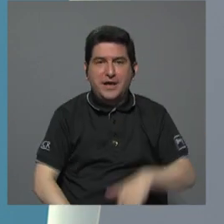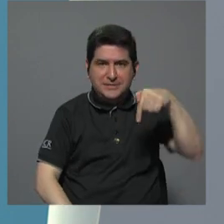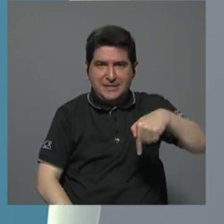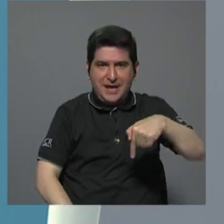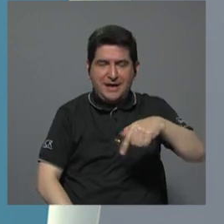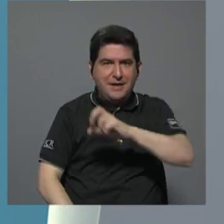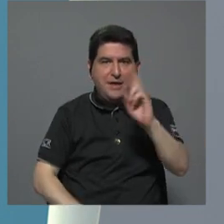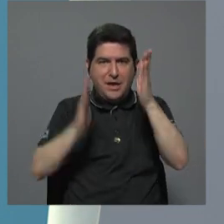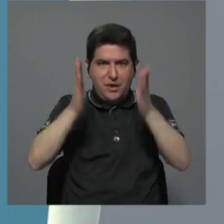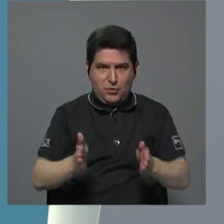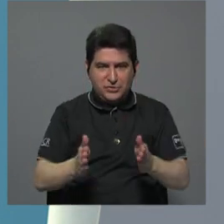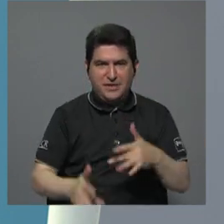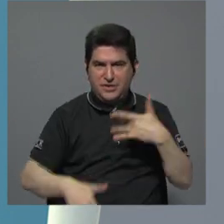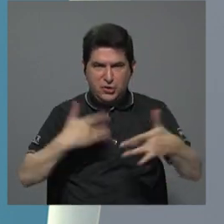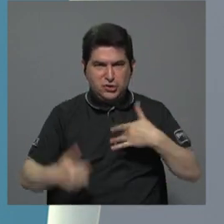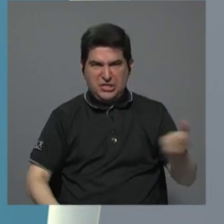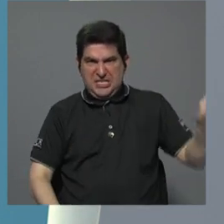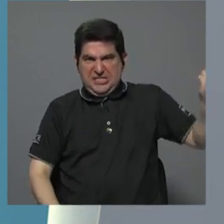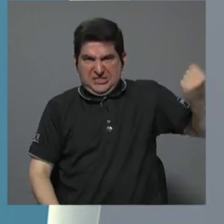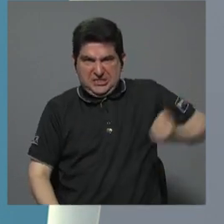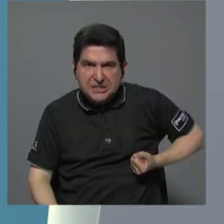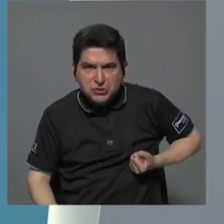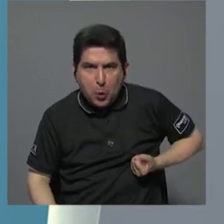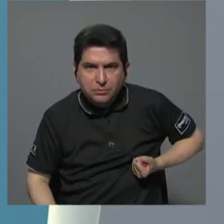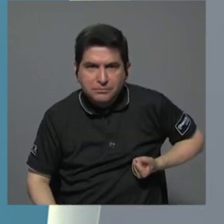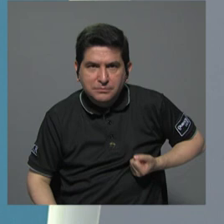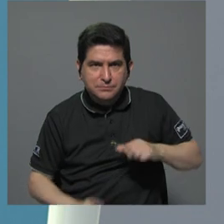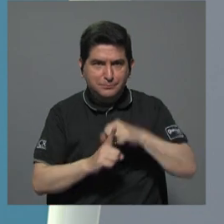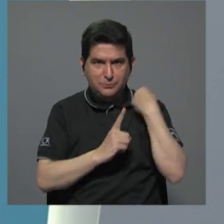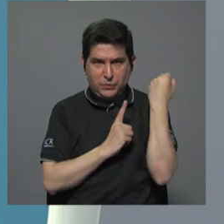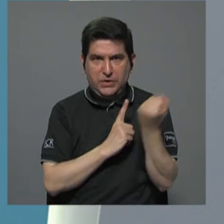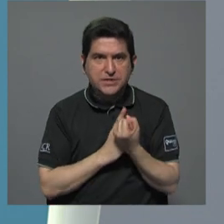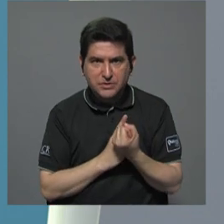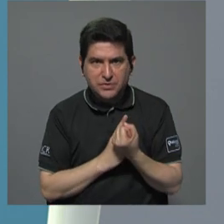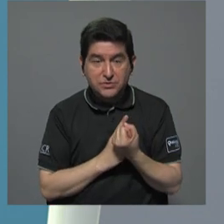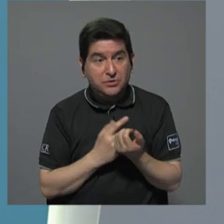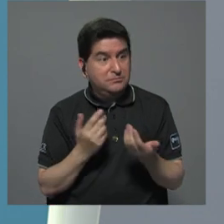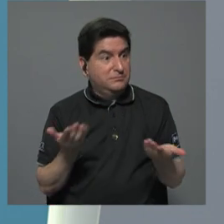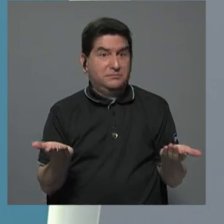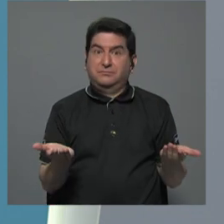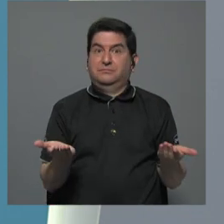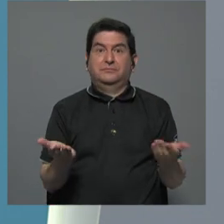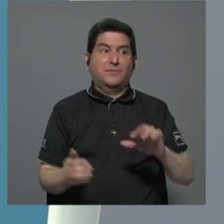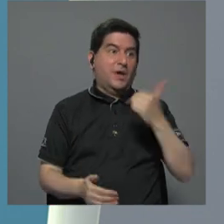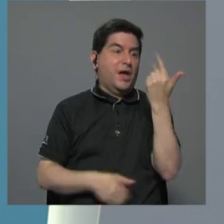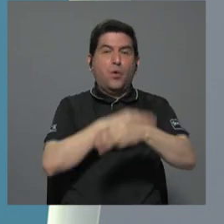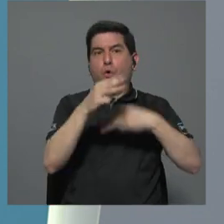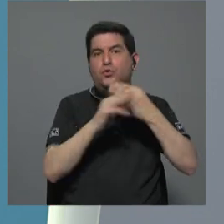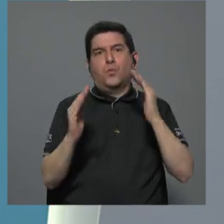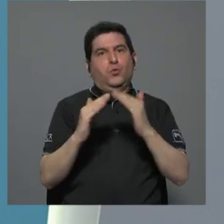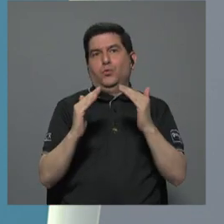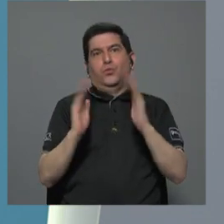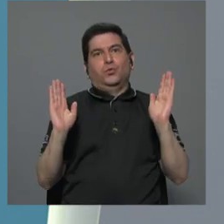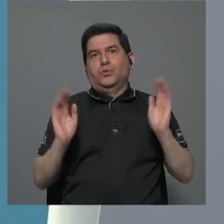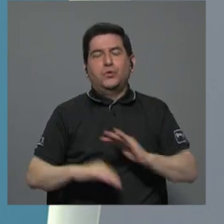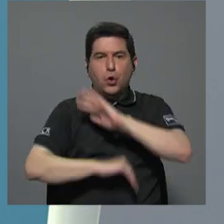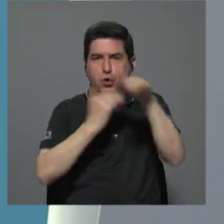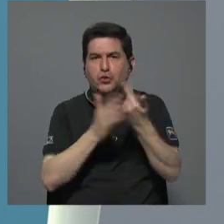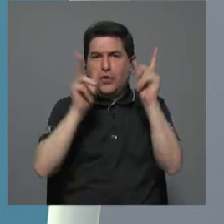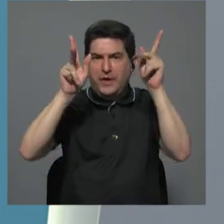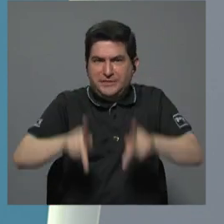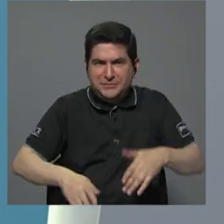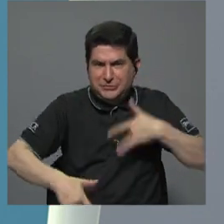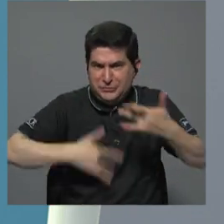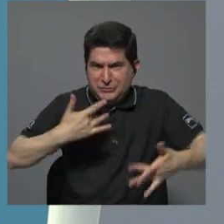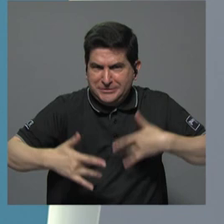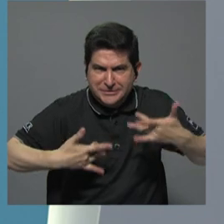costarricense que no se sienta traicionado por esta situación definitivamente vive en otro mundo porque todos nos sentimos